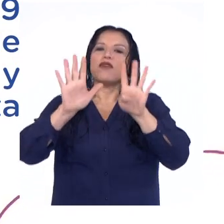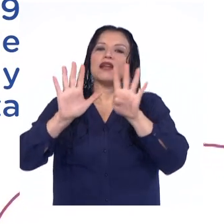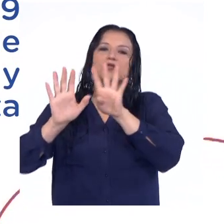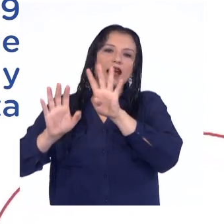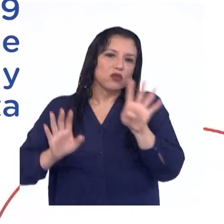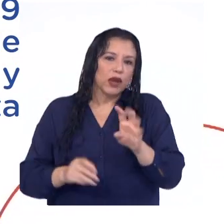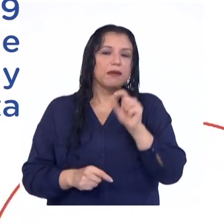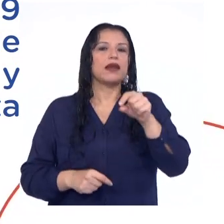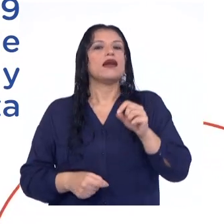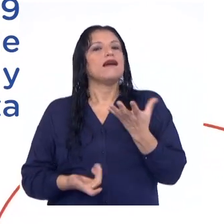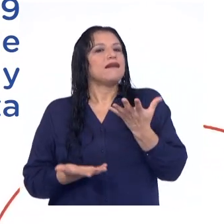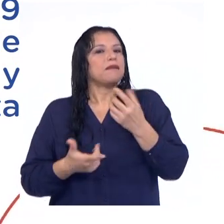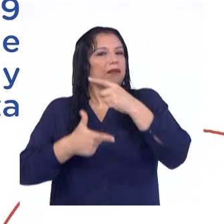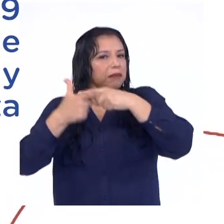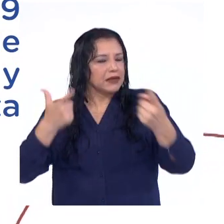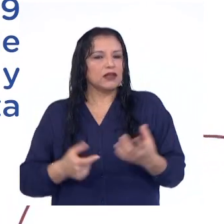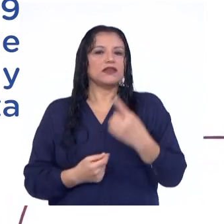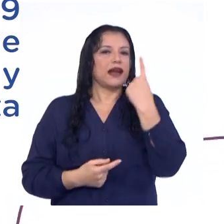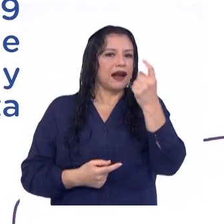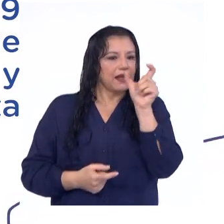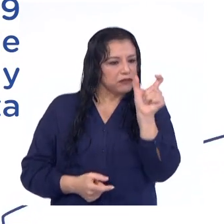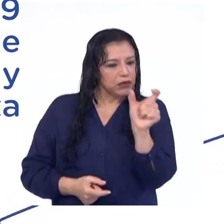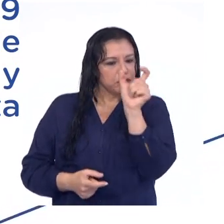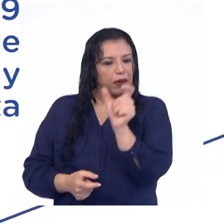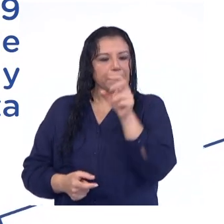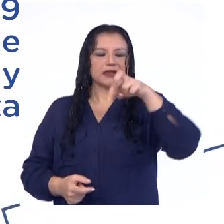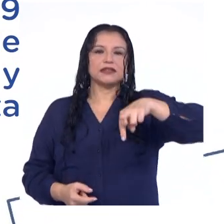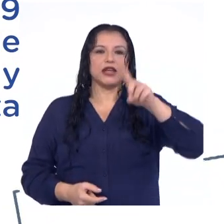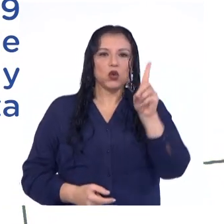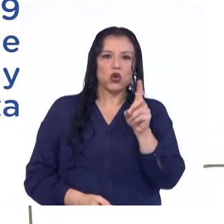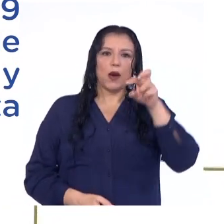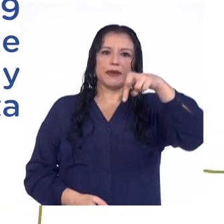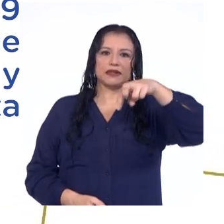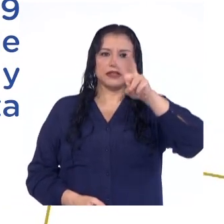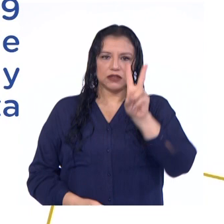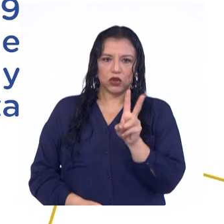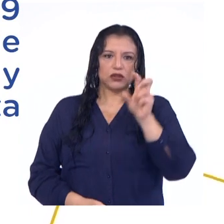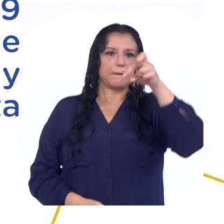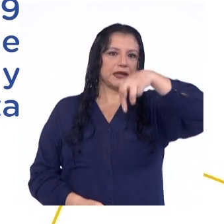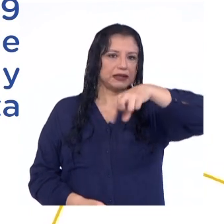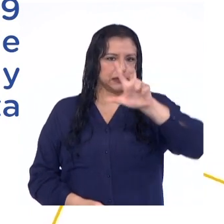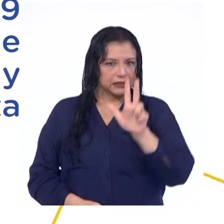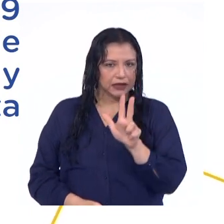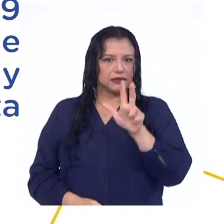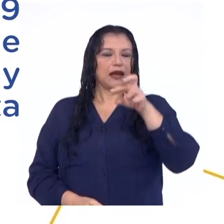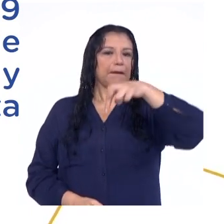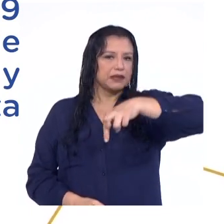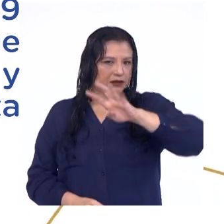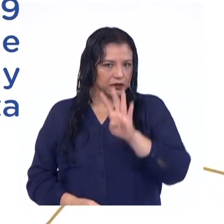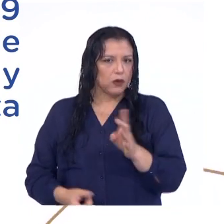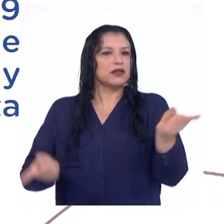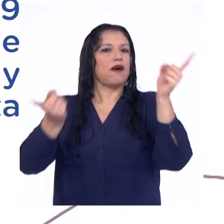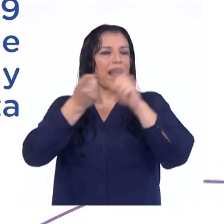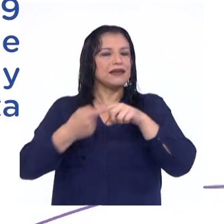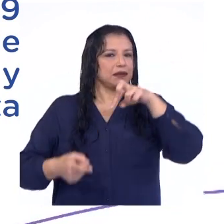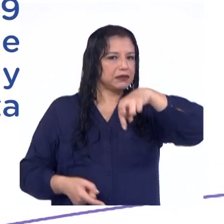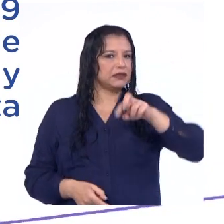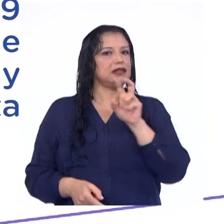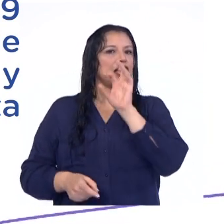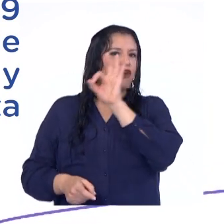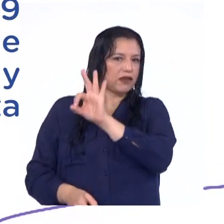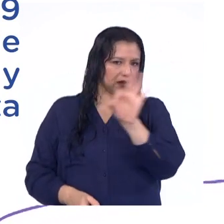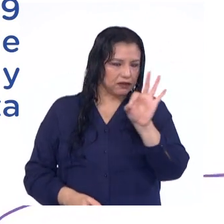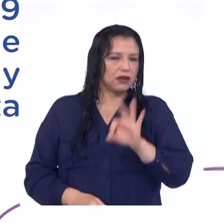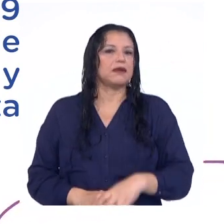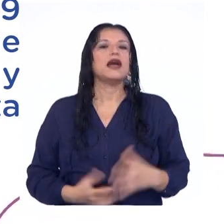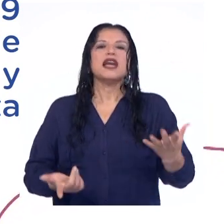división, y a cada una la he denominado percentil 1, percentil 2, percentil 3, hasta llegar al percentil